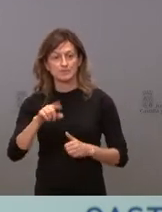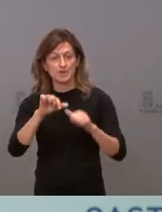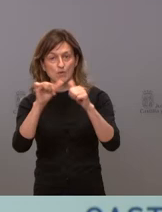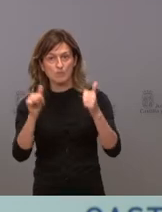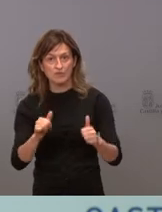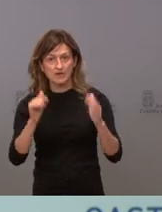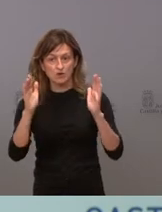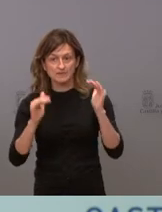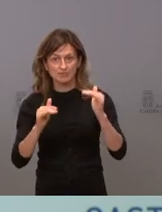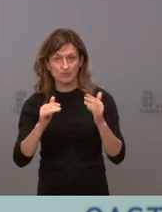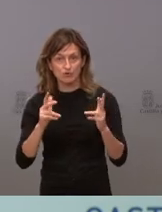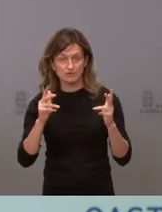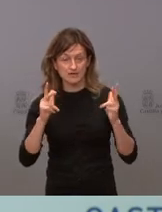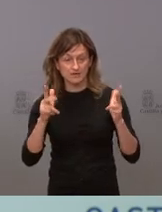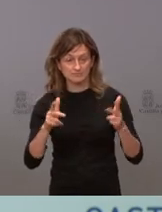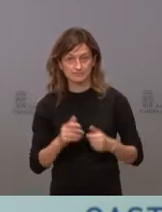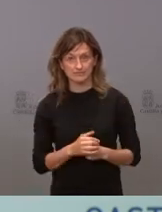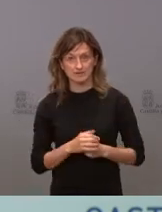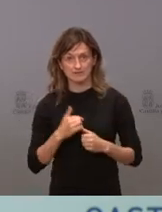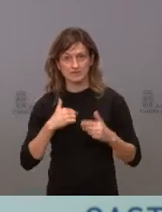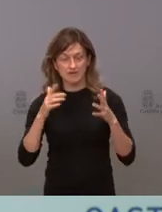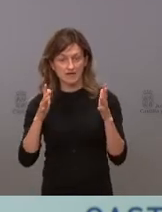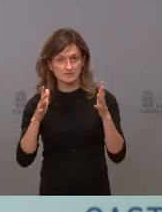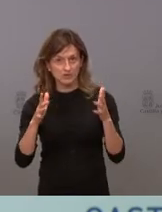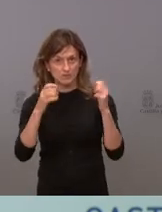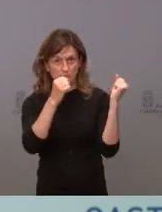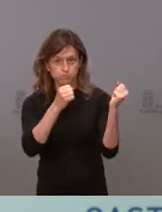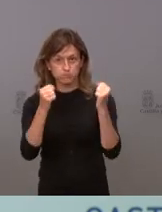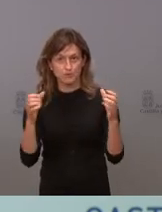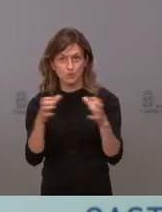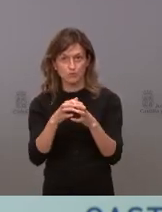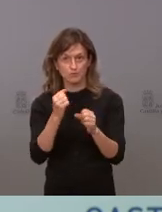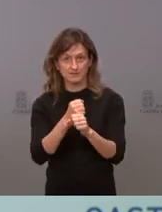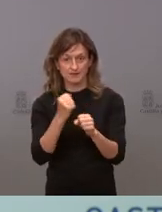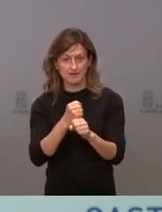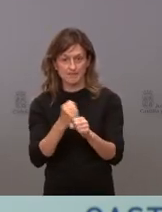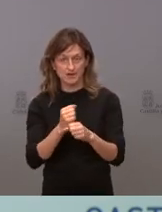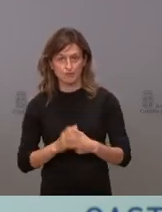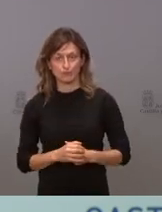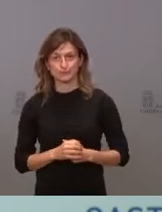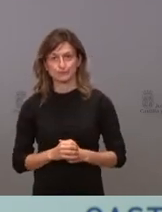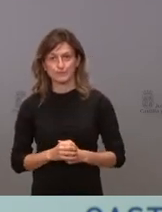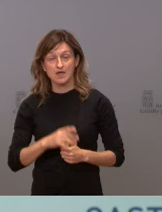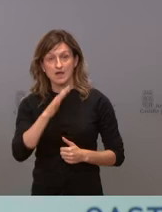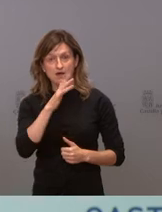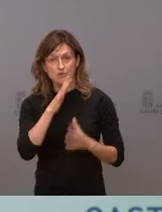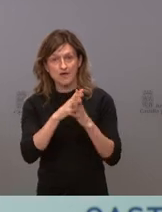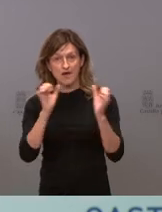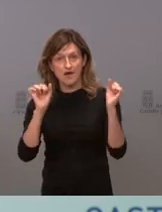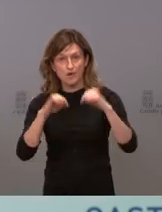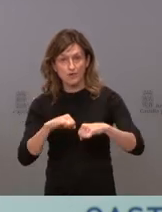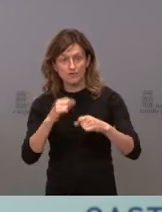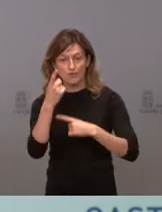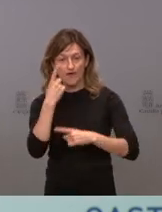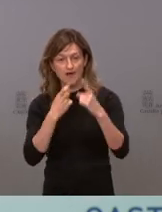atención residencial, que se va basar en el asesoramiento experto de un grupo de trabajo, que está teniendo lugar en estos momentos y en el acuerdo con los agentes,